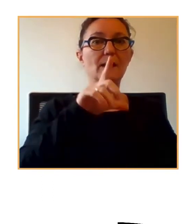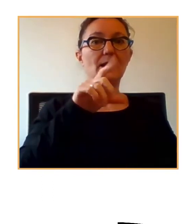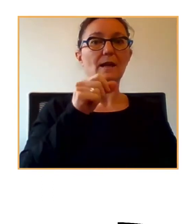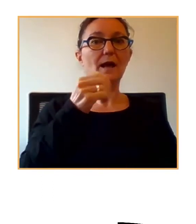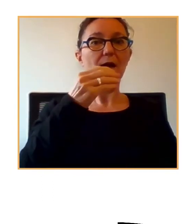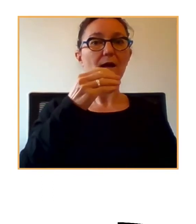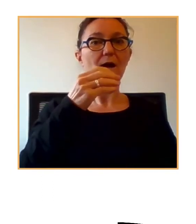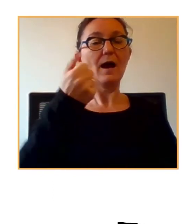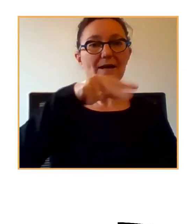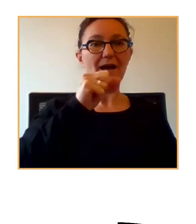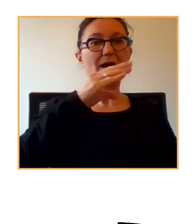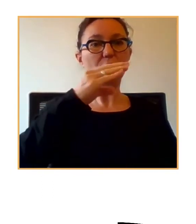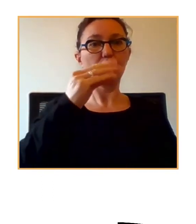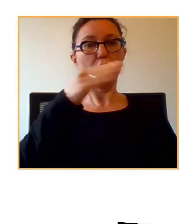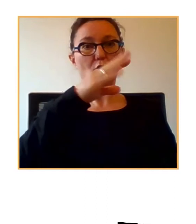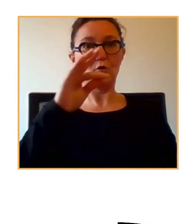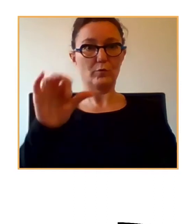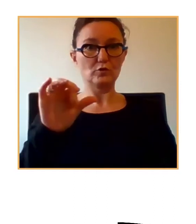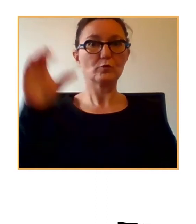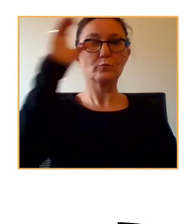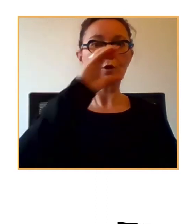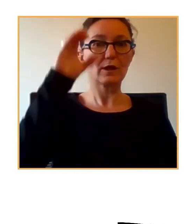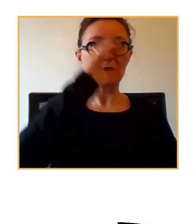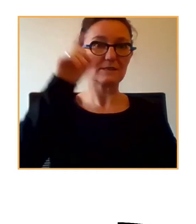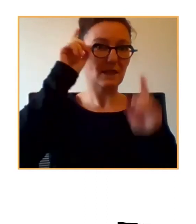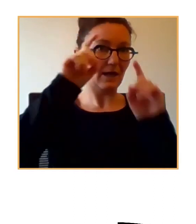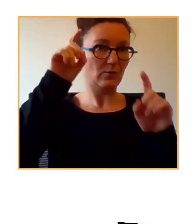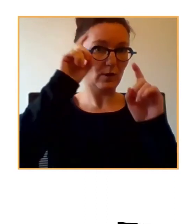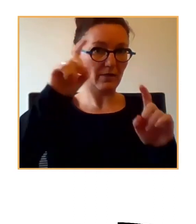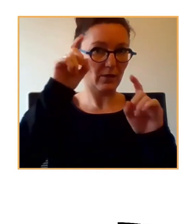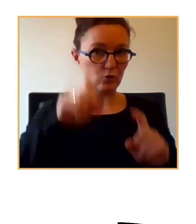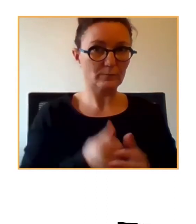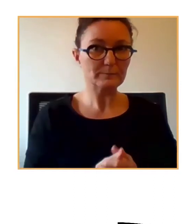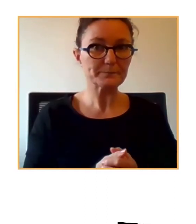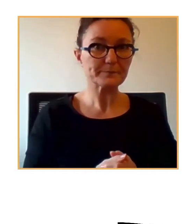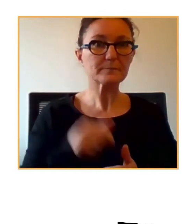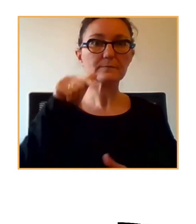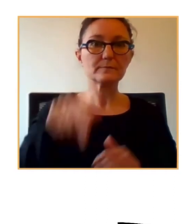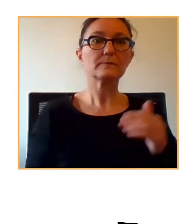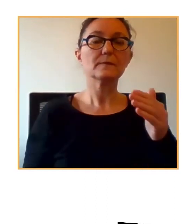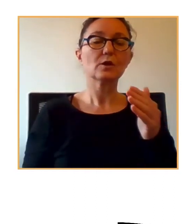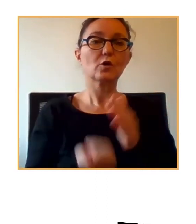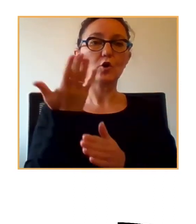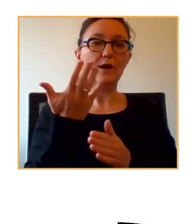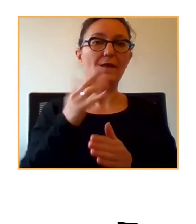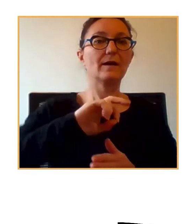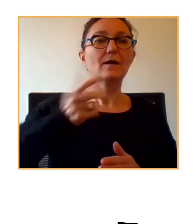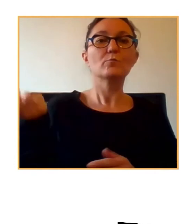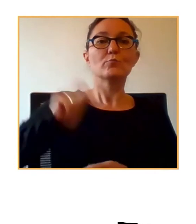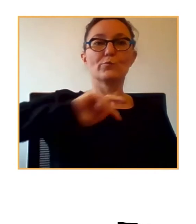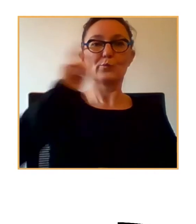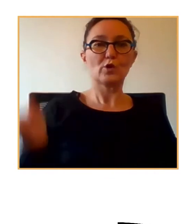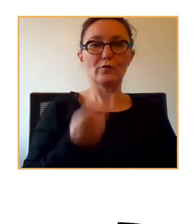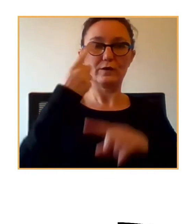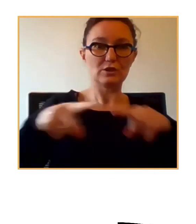que es doctora por la Ciencia de la Educación. Como hemos comentado antes, esta es una jornada así interdisciplinaria, escuchando la voz